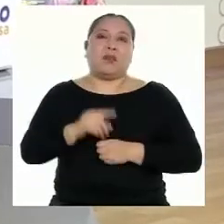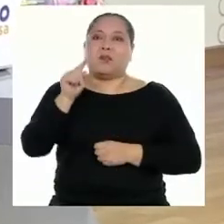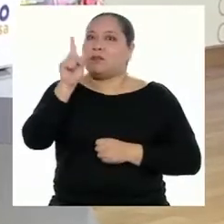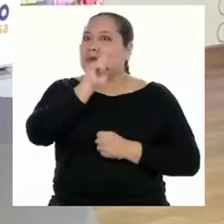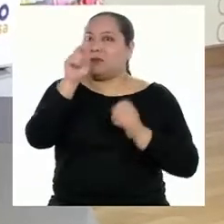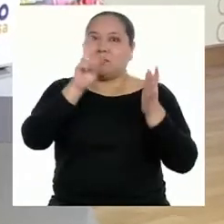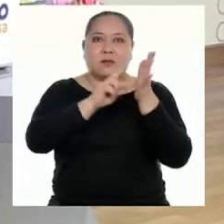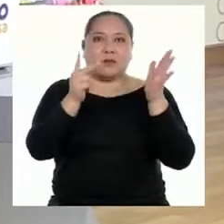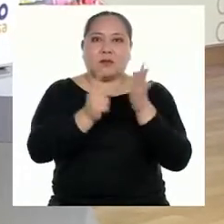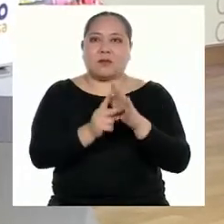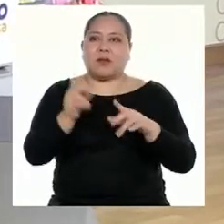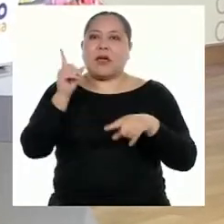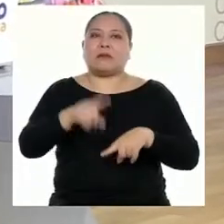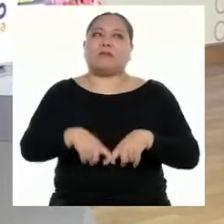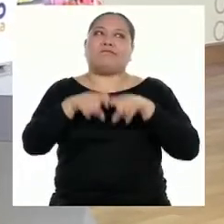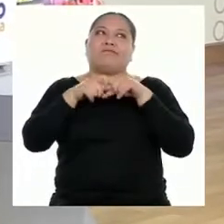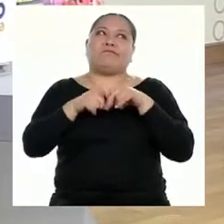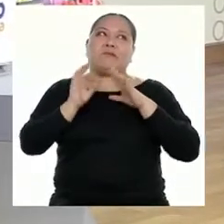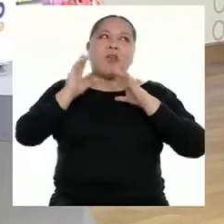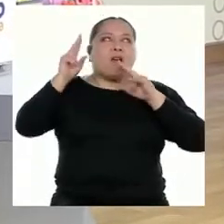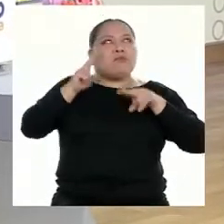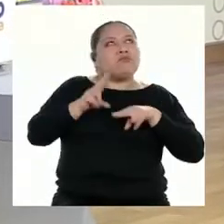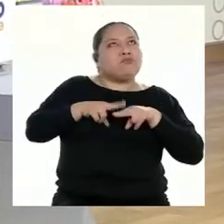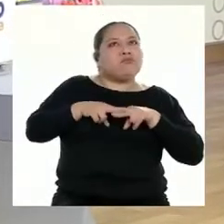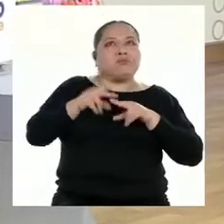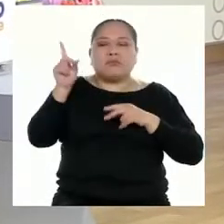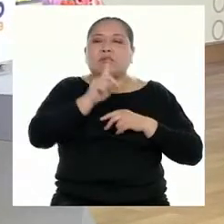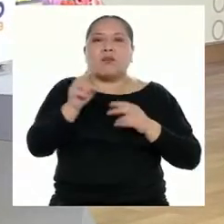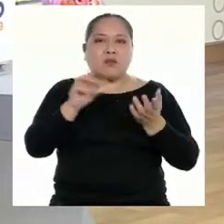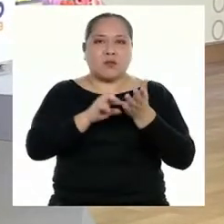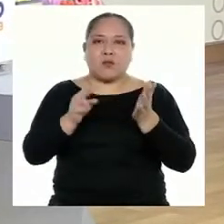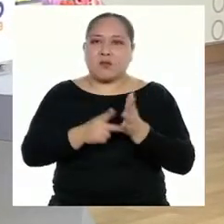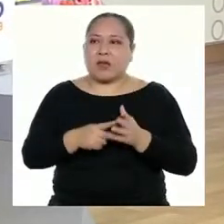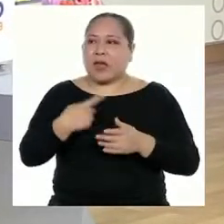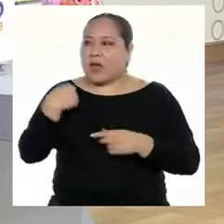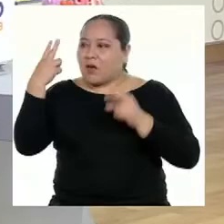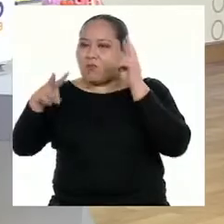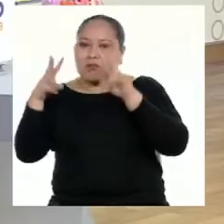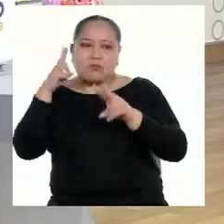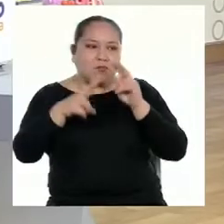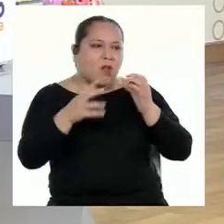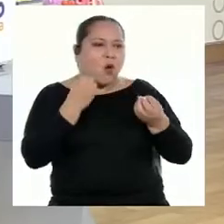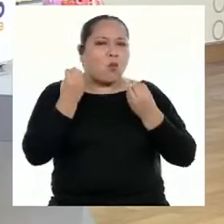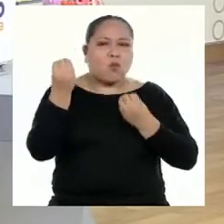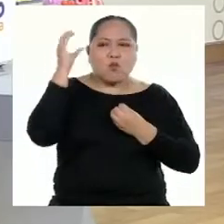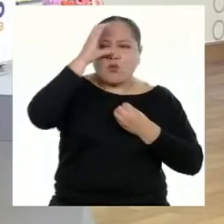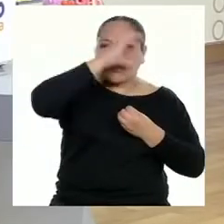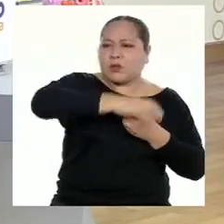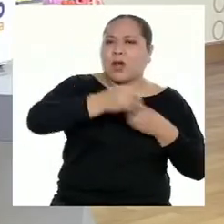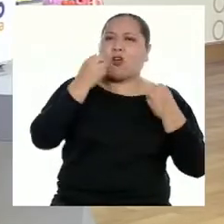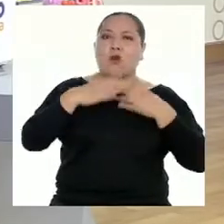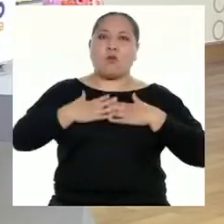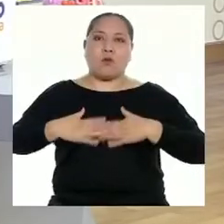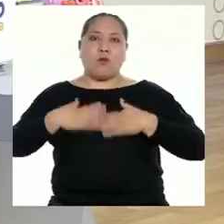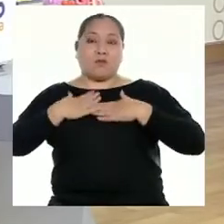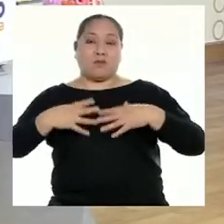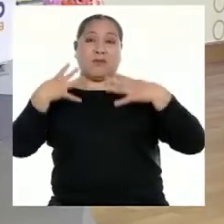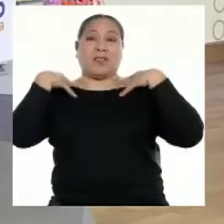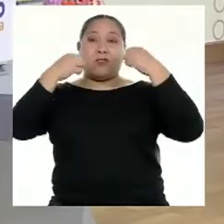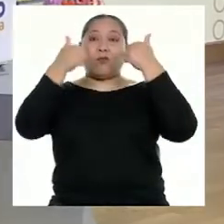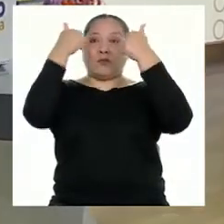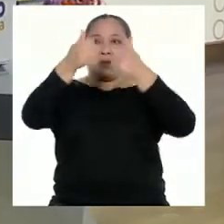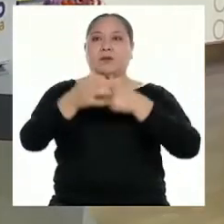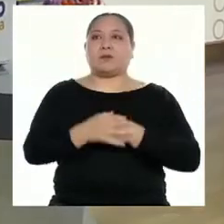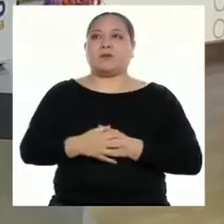no significa detener la actividad física. Todo lo contrario. Debemos encontrar la forma de mantenernos en un buen estado de salud.